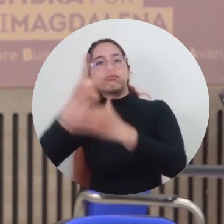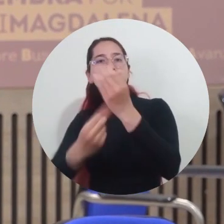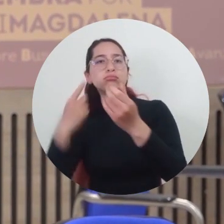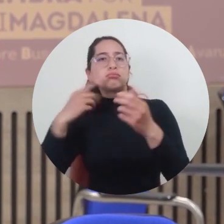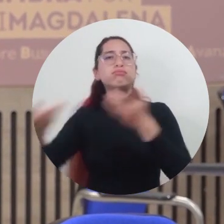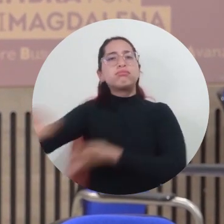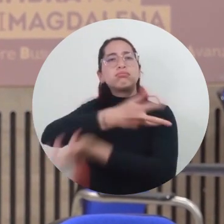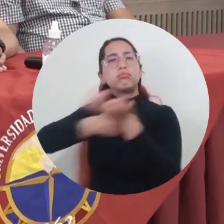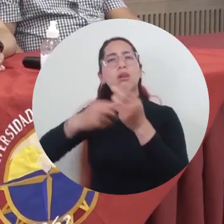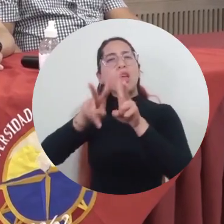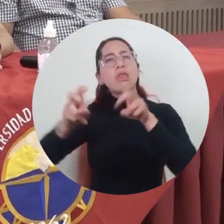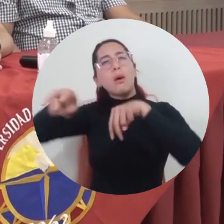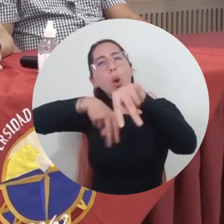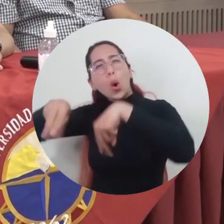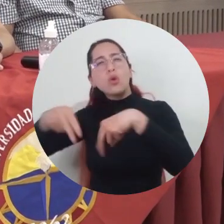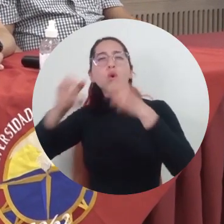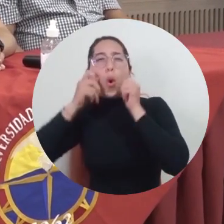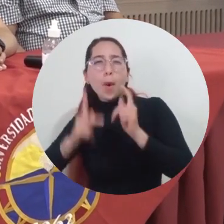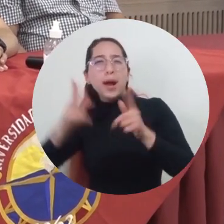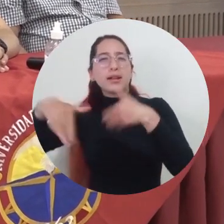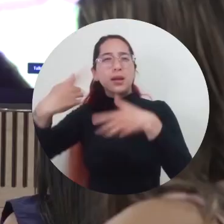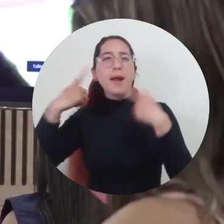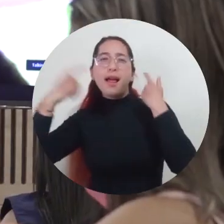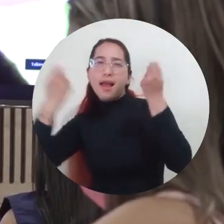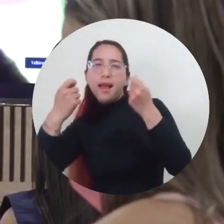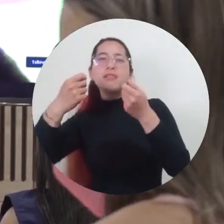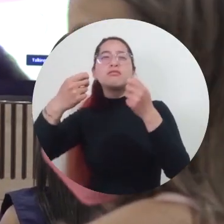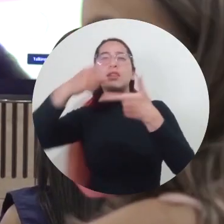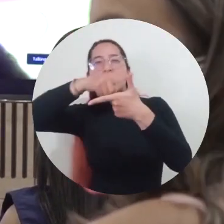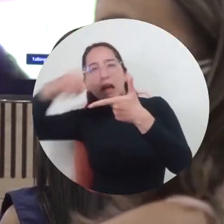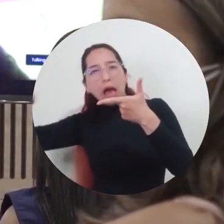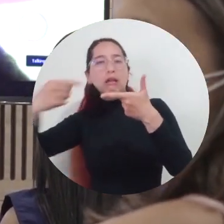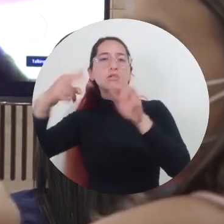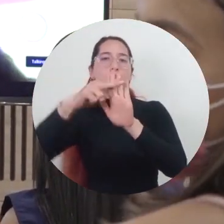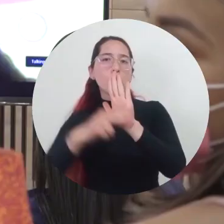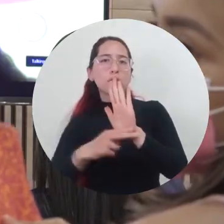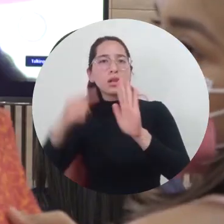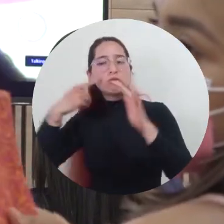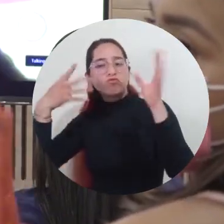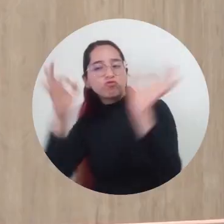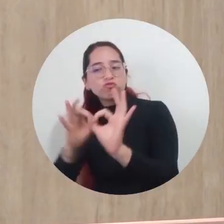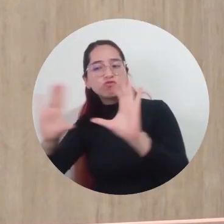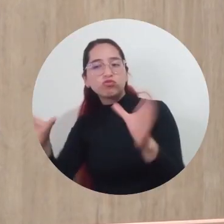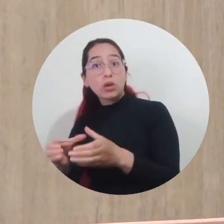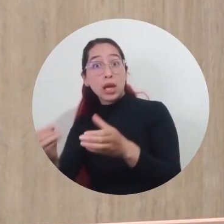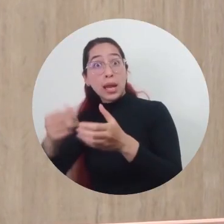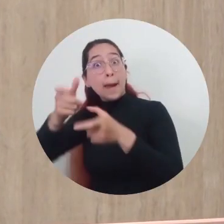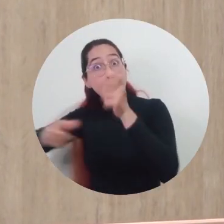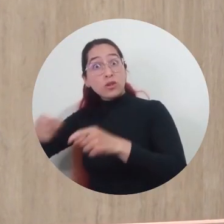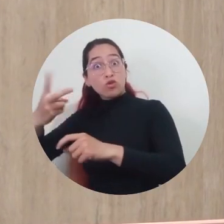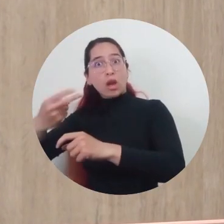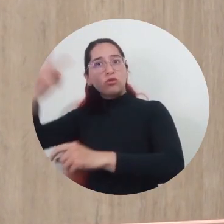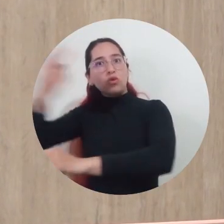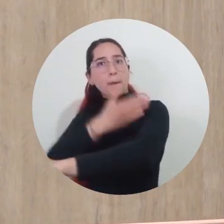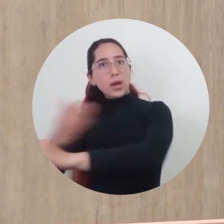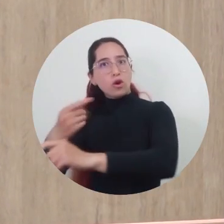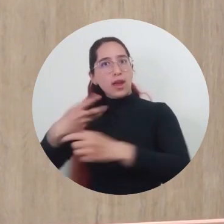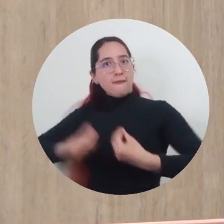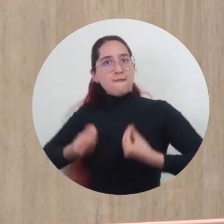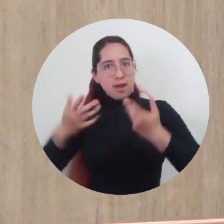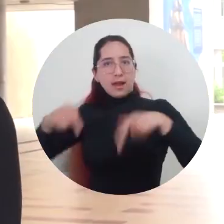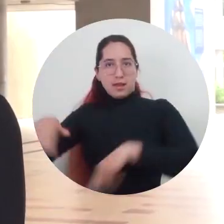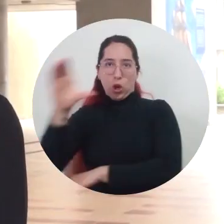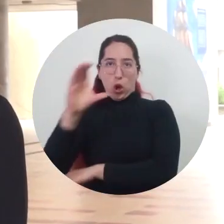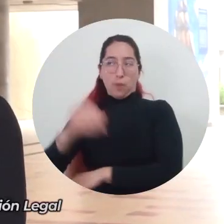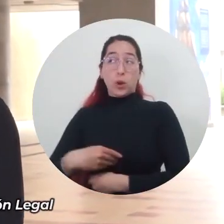de movilidad humana y abordó cifras, mecanismos y normatividad para atención a esta población que asciende a dos millones de personas alojadas en